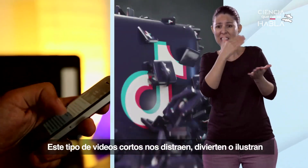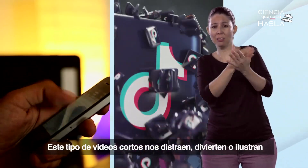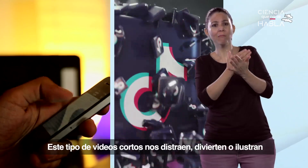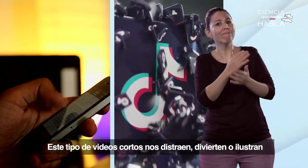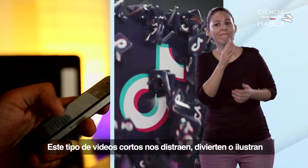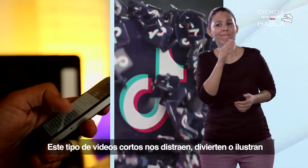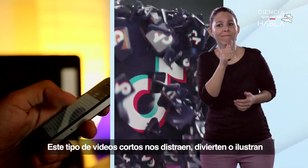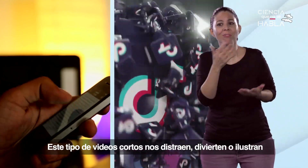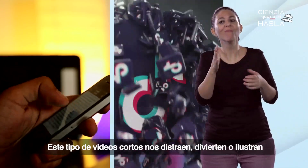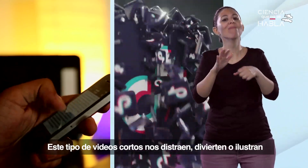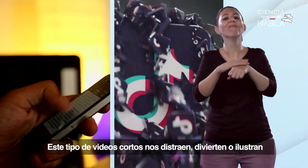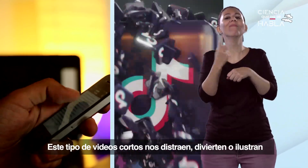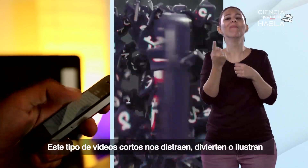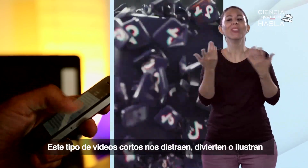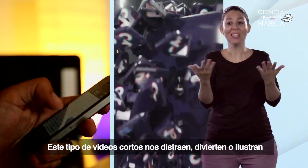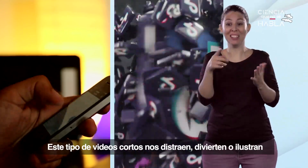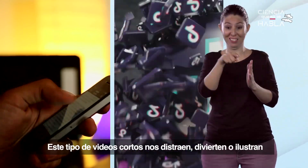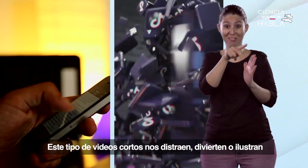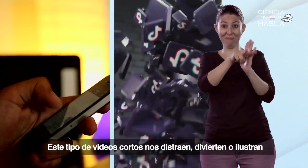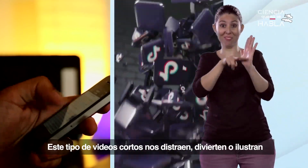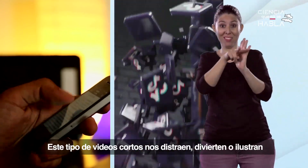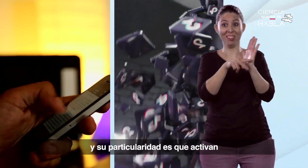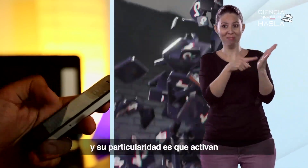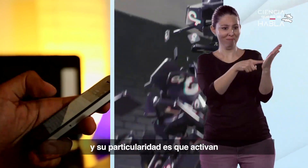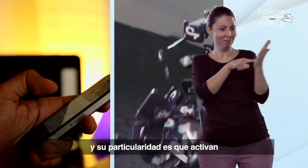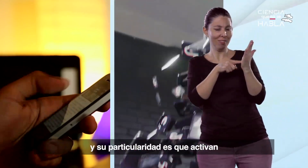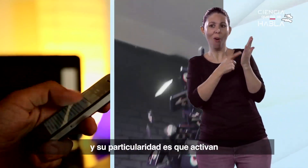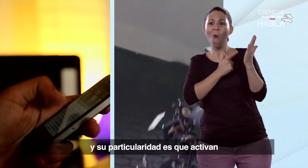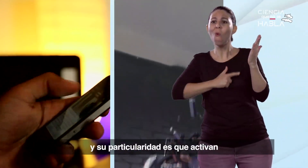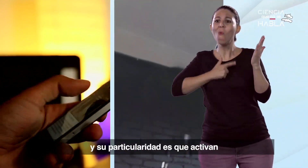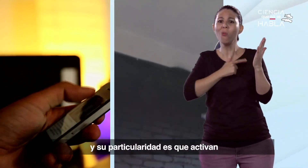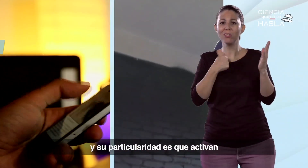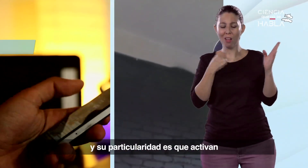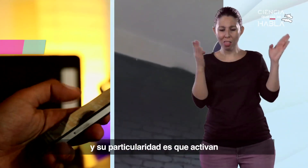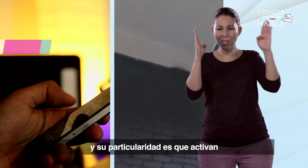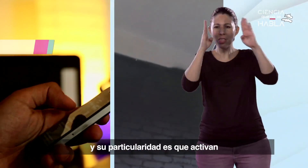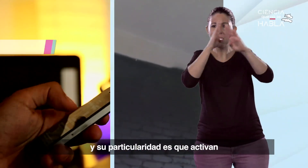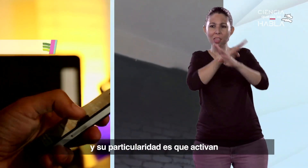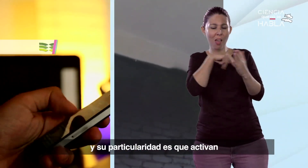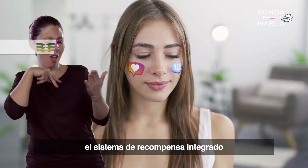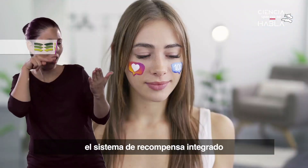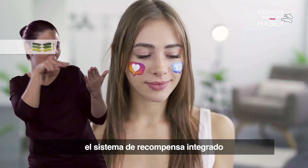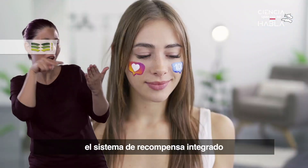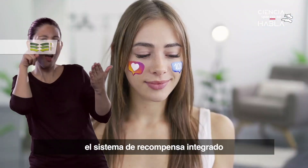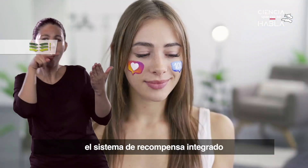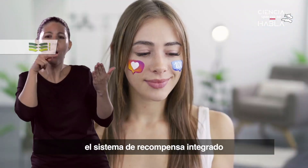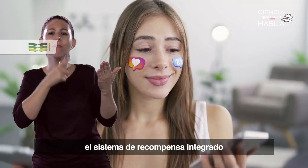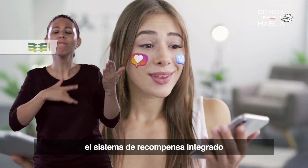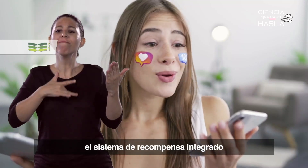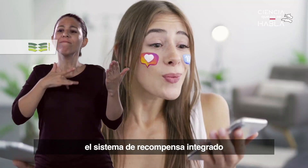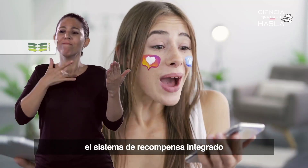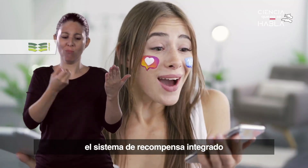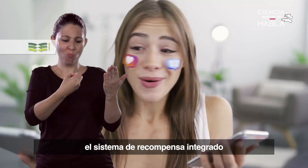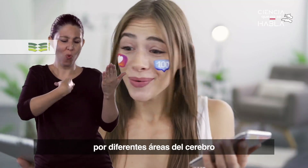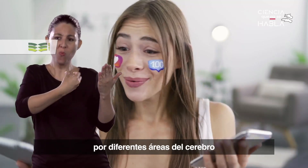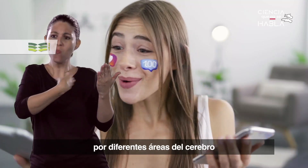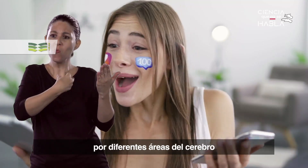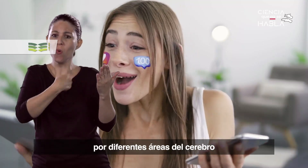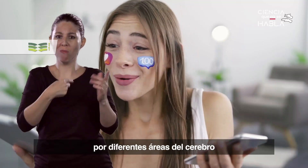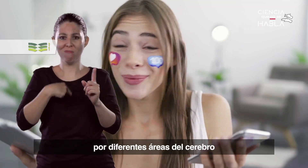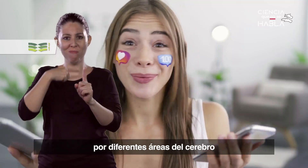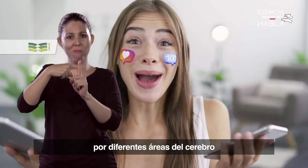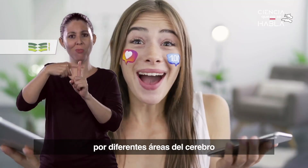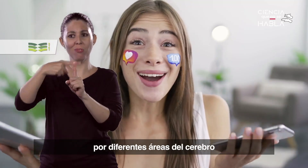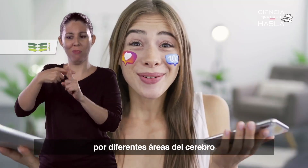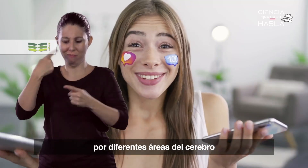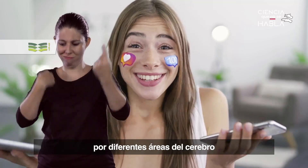tipo de videos cortos nos distraen, divierten o ilustran. Y su particularidad es que activan el sistema de recompensa integrado por